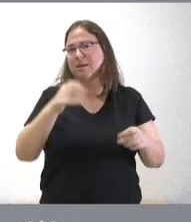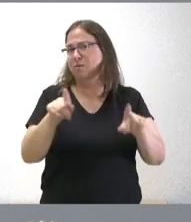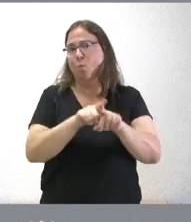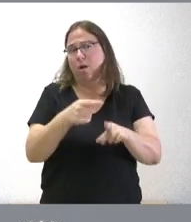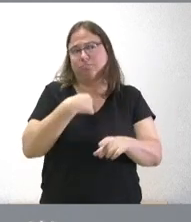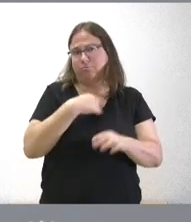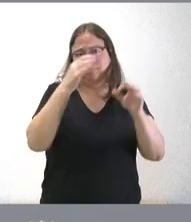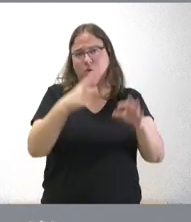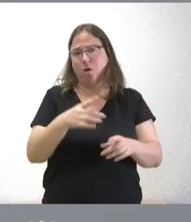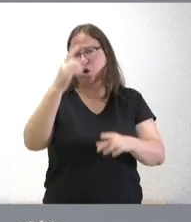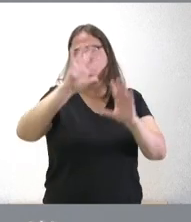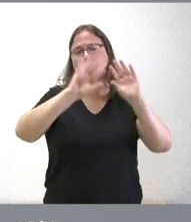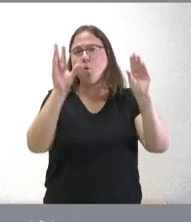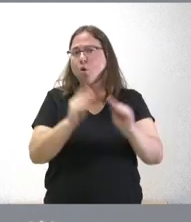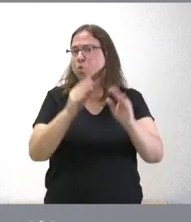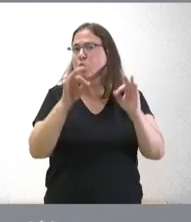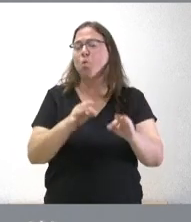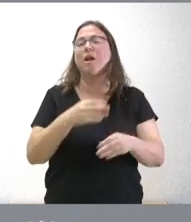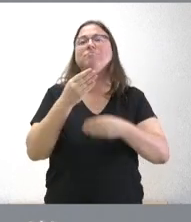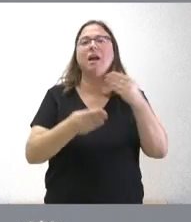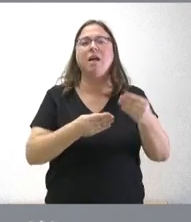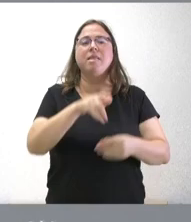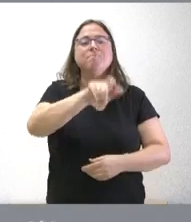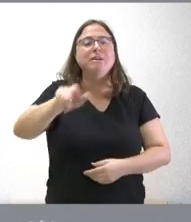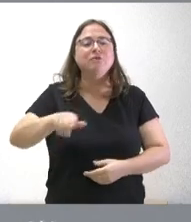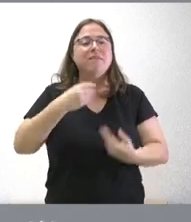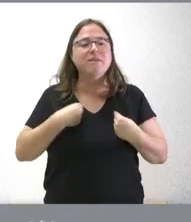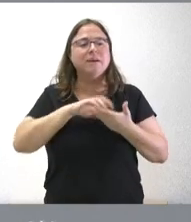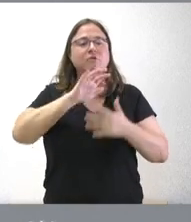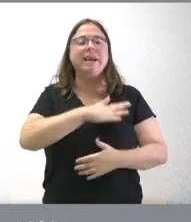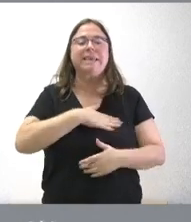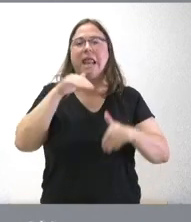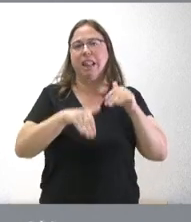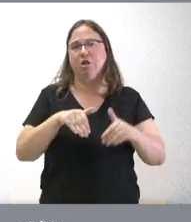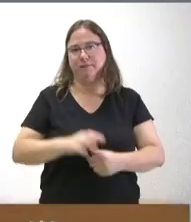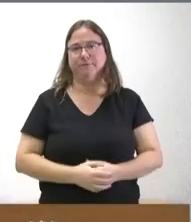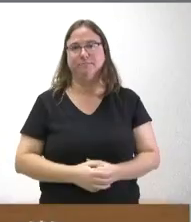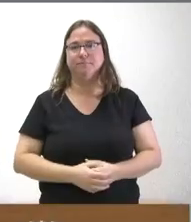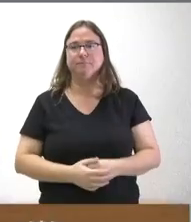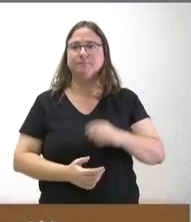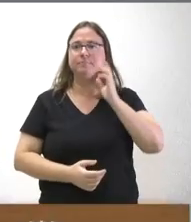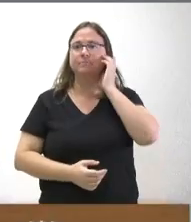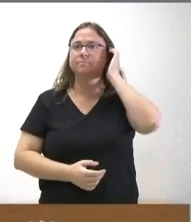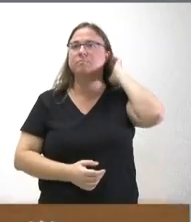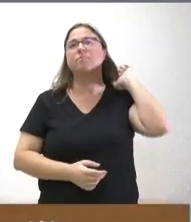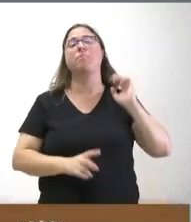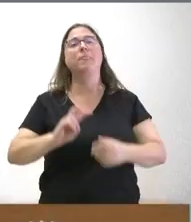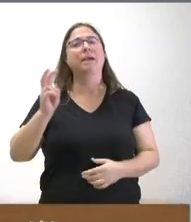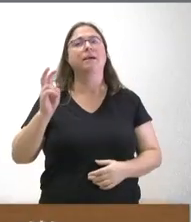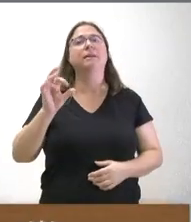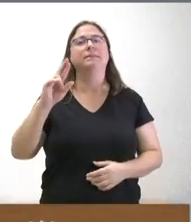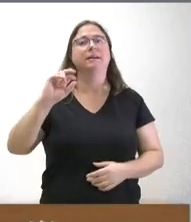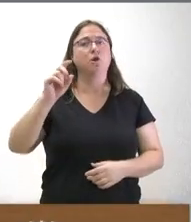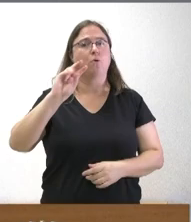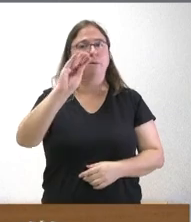podrán sacar sus conclusiones de lo que los castellanos y leoneses querían en sus votaciones Creo que Sergio García